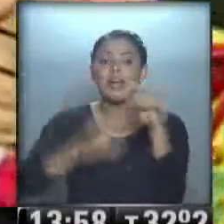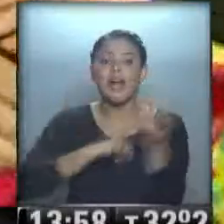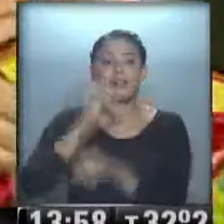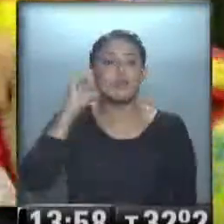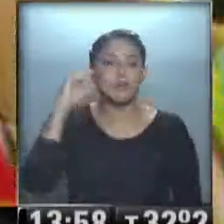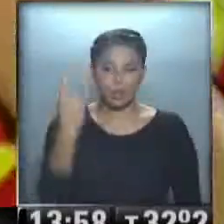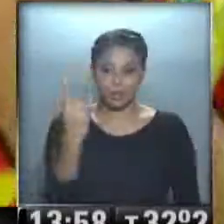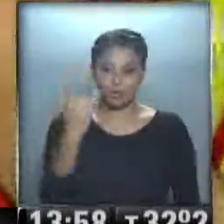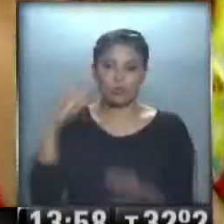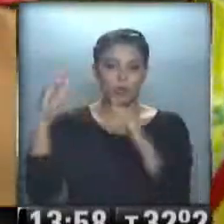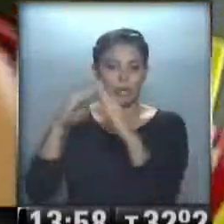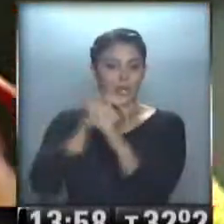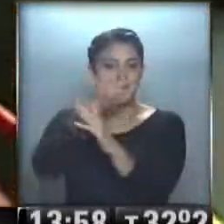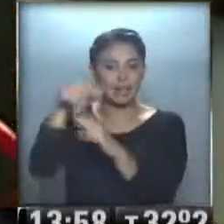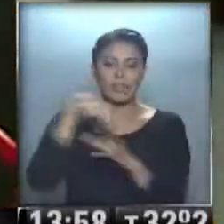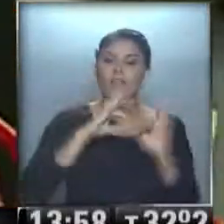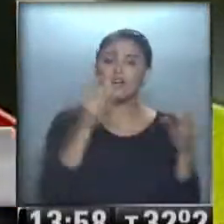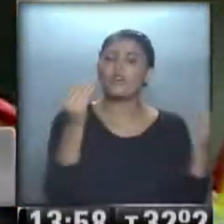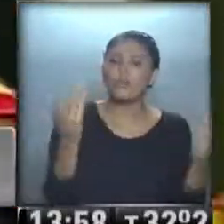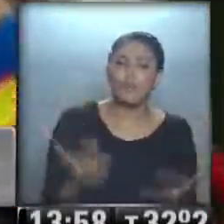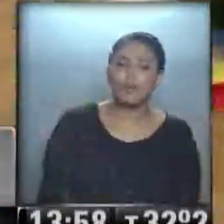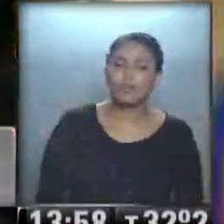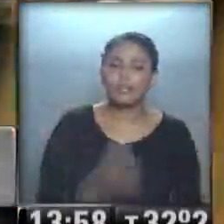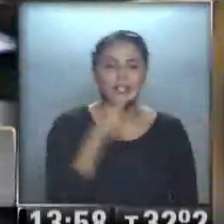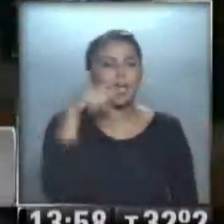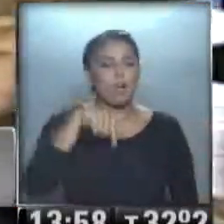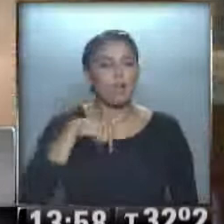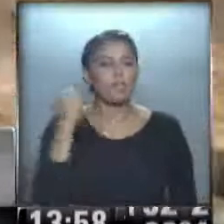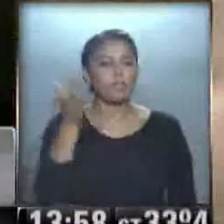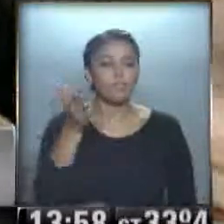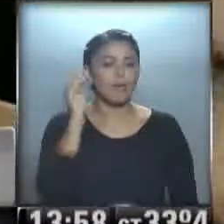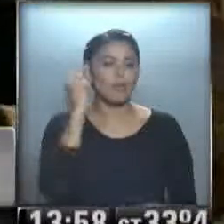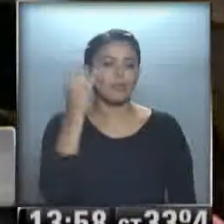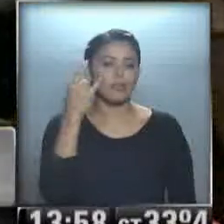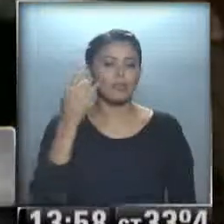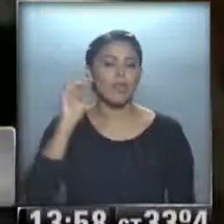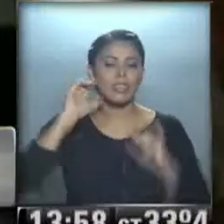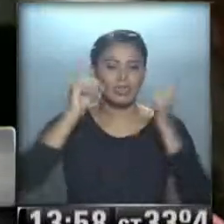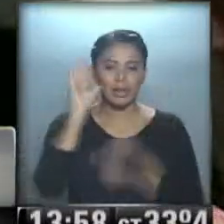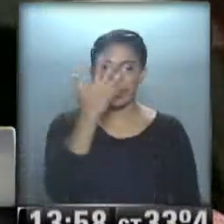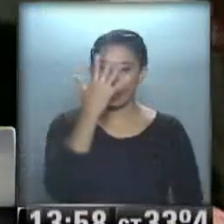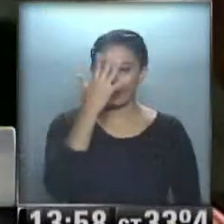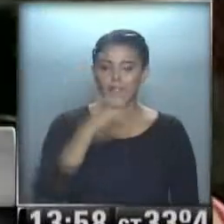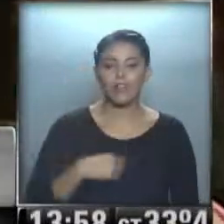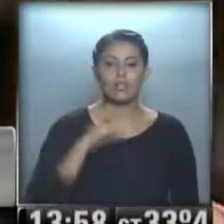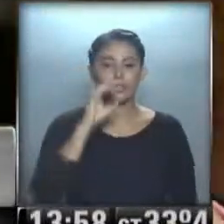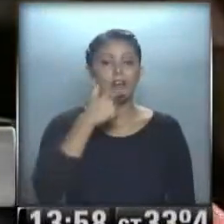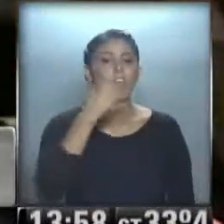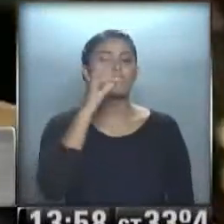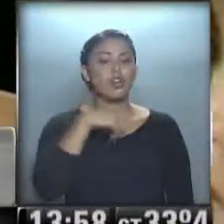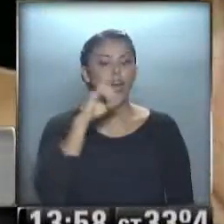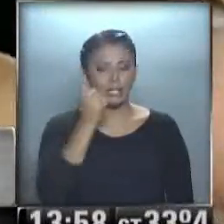vuelven a la casa, se toman vacaciones, ¿cómo es la cosa? ver. Y vamos a Gualeguaychú disfrutados de los carnavales. Mi nombre es Sonia,